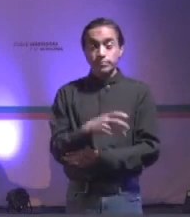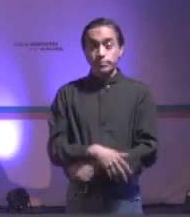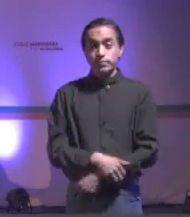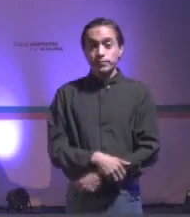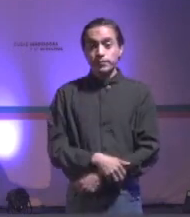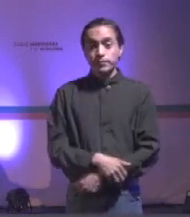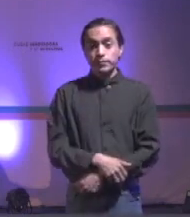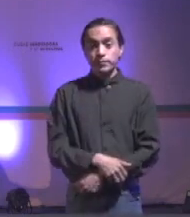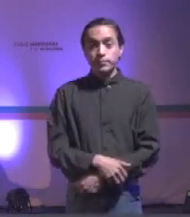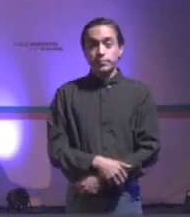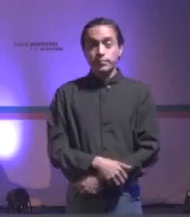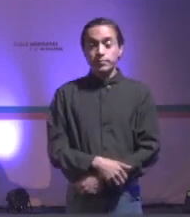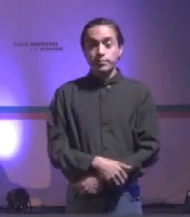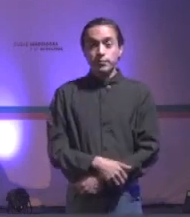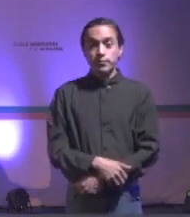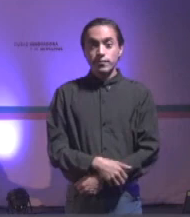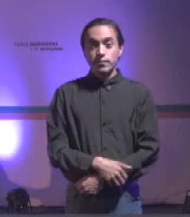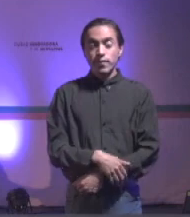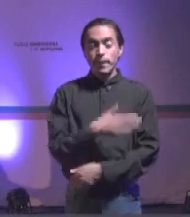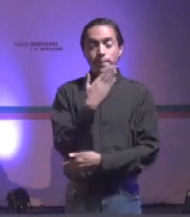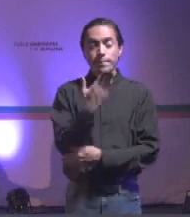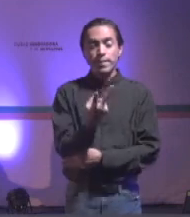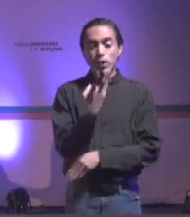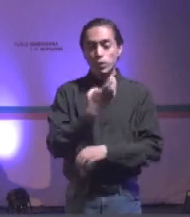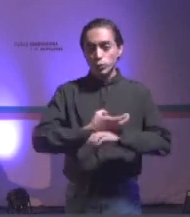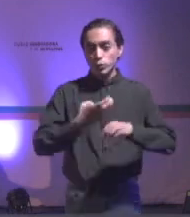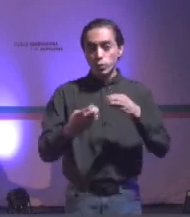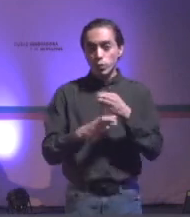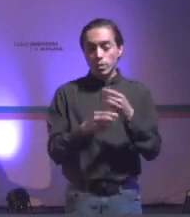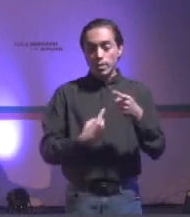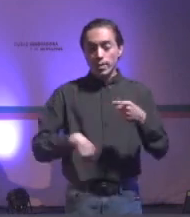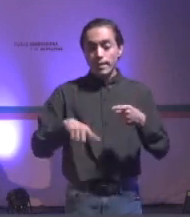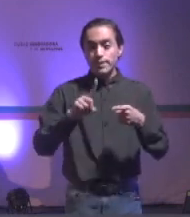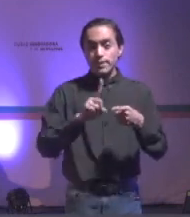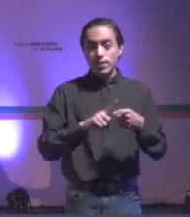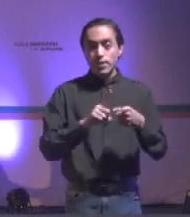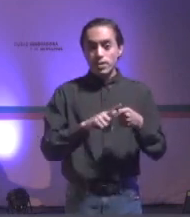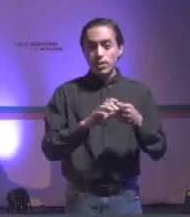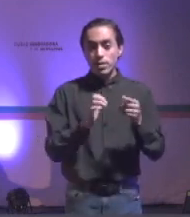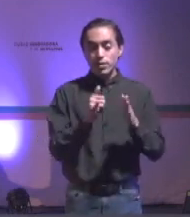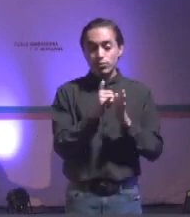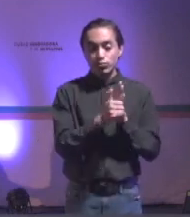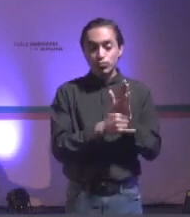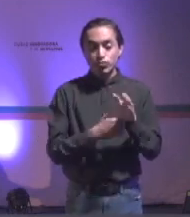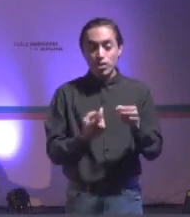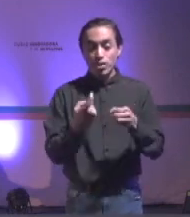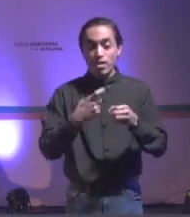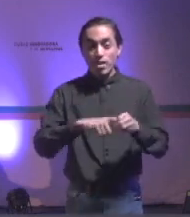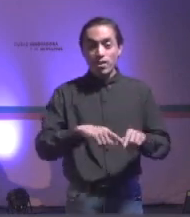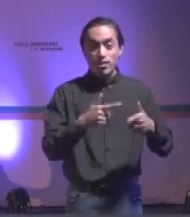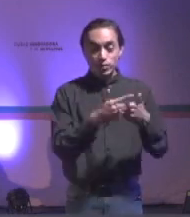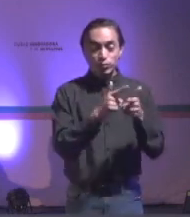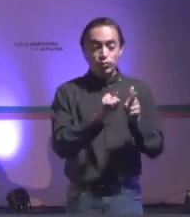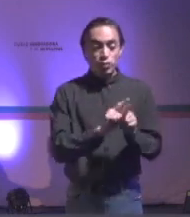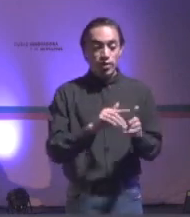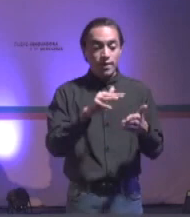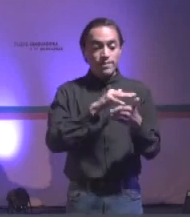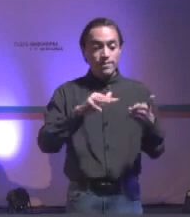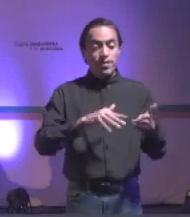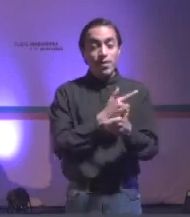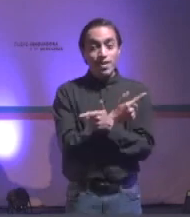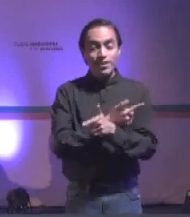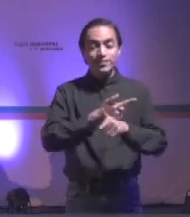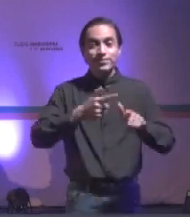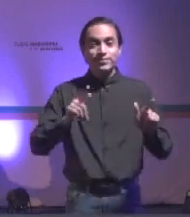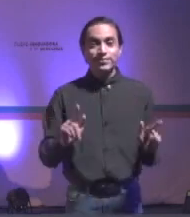les vamos a pedir dos cosas. Uno, que se suscriban al canal de la Brigada Paralel de Libertad. Todo lo que hay es... Venga,